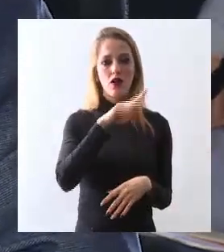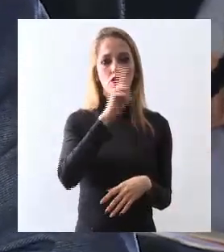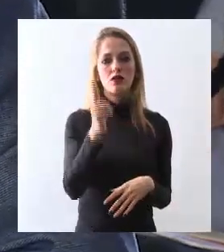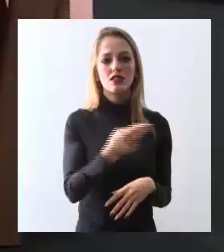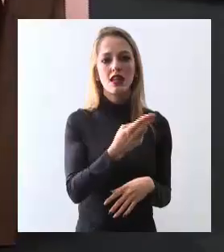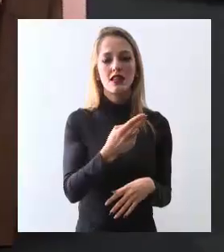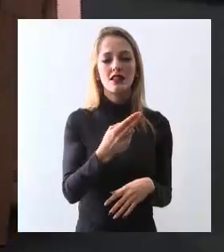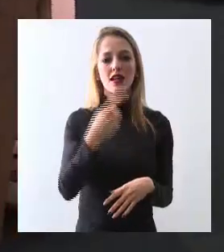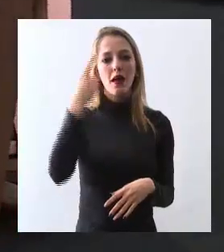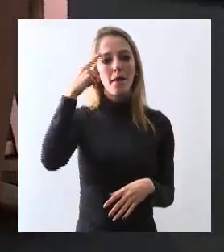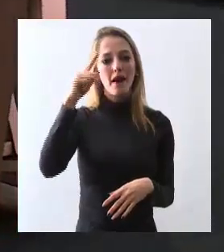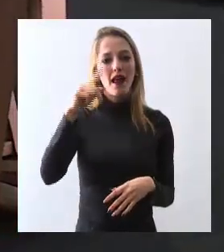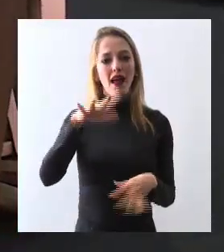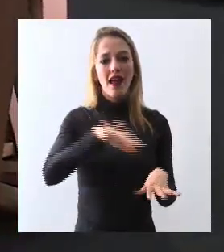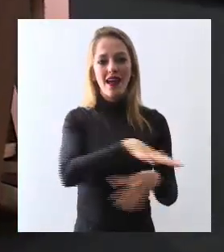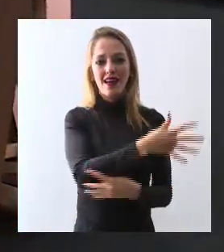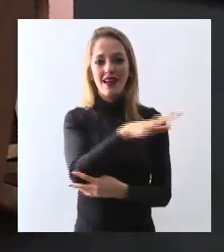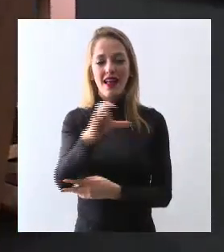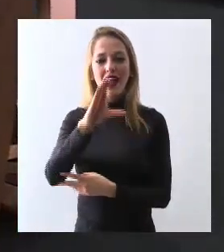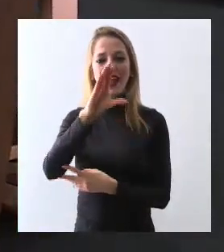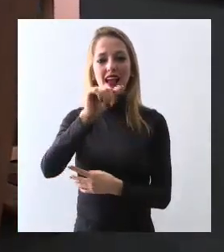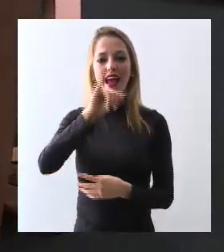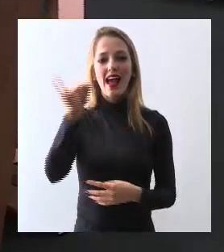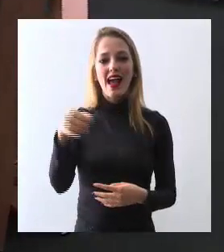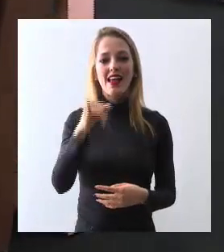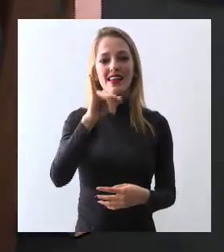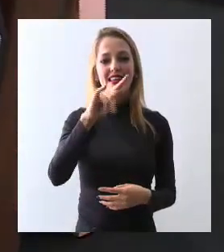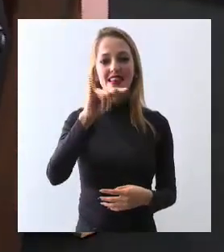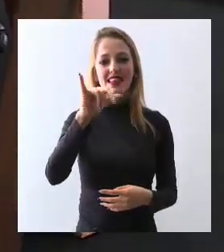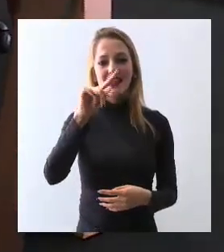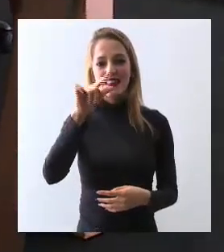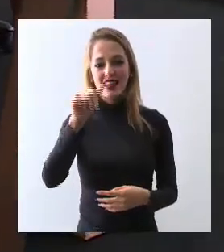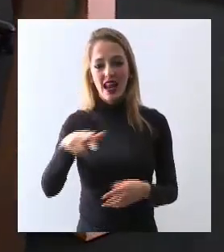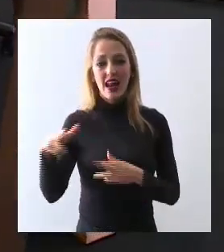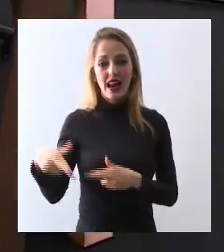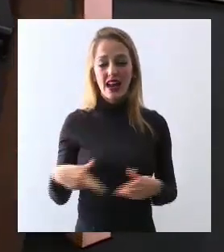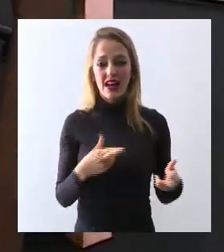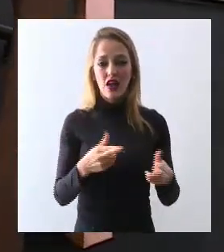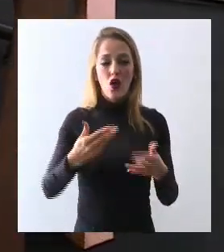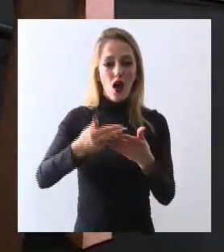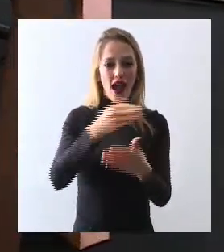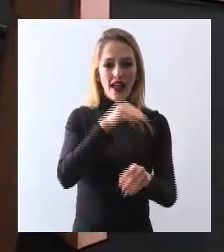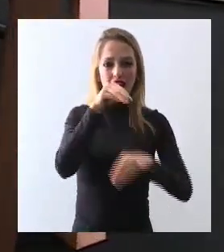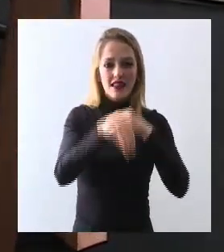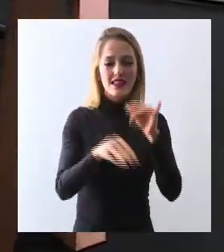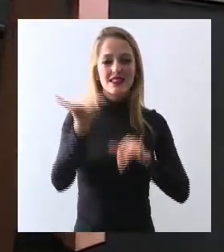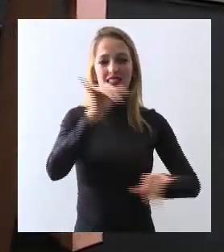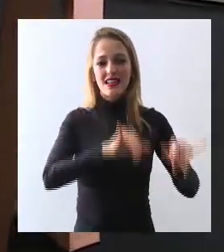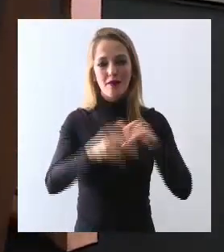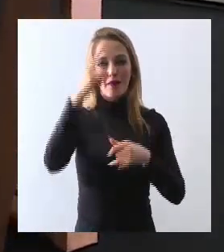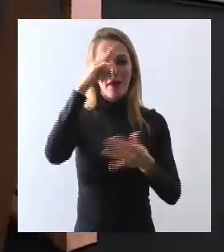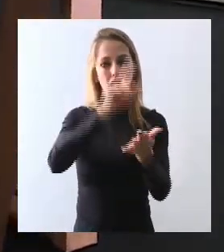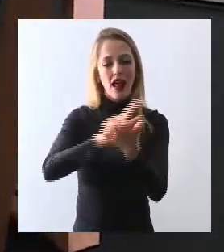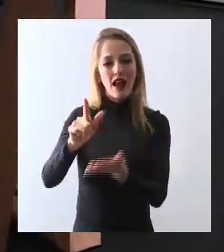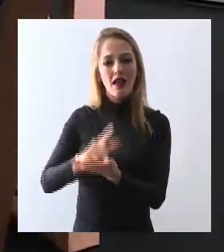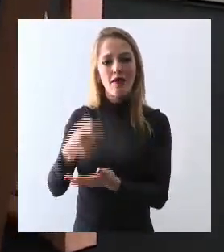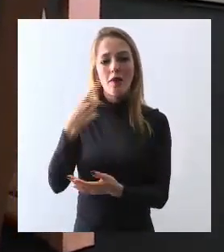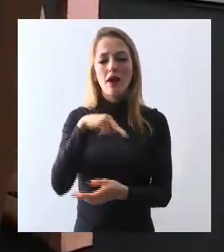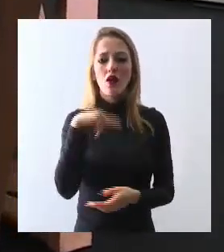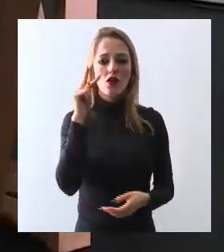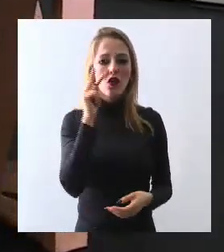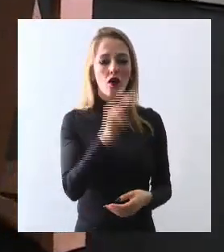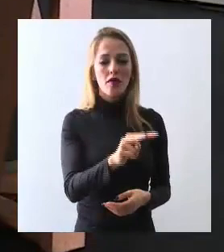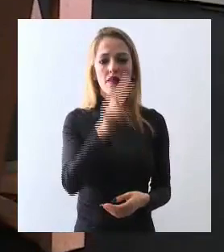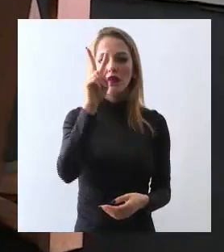la laguna de Cajititlán, sus plantas de tratamiento que hicieron no han servido de nada, aunque Tlajomulco sea autónomo las leyes no se